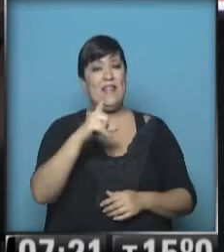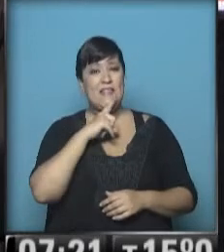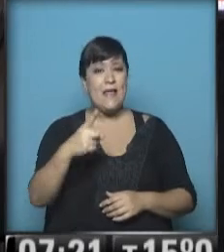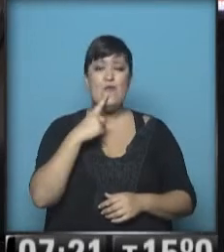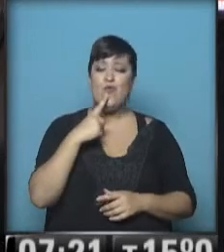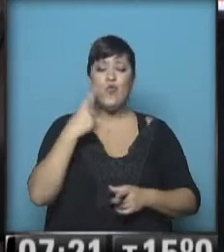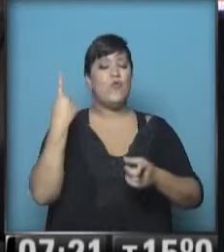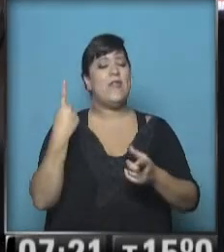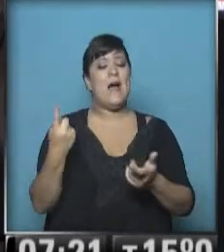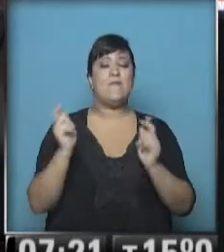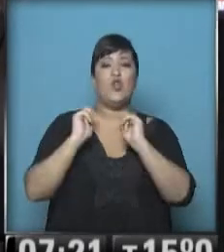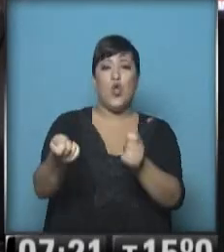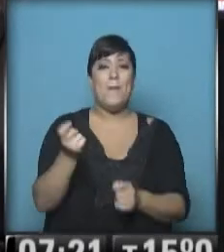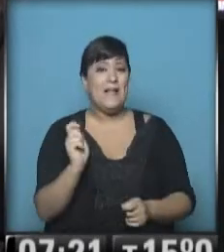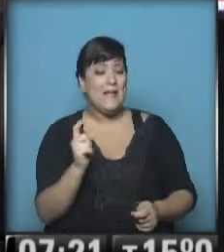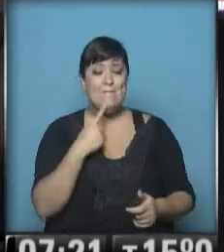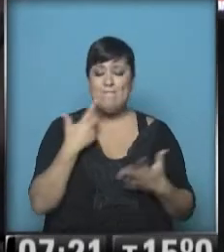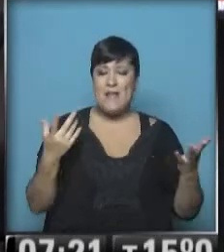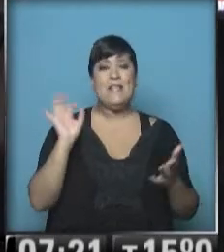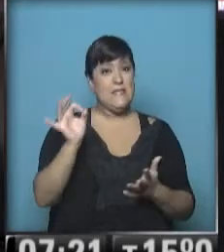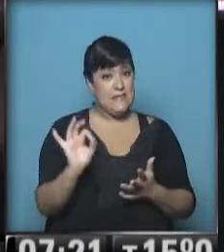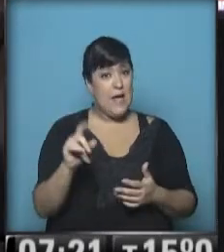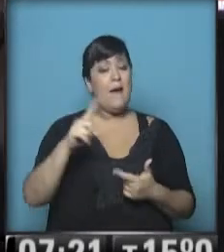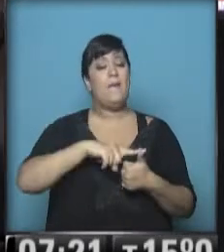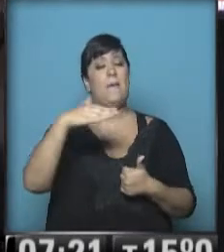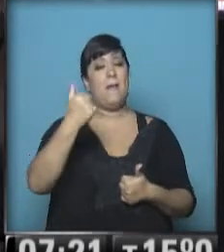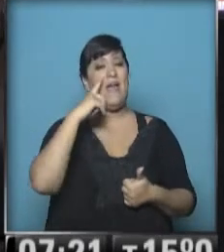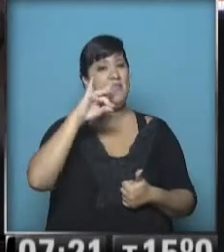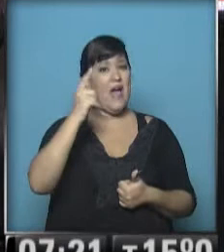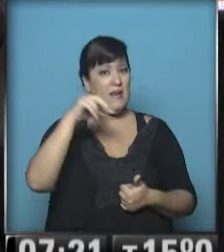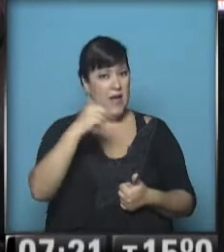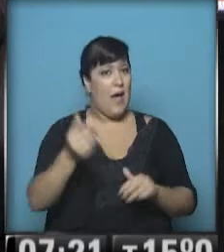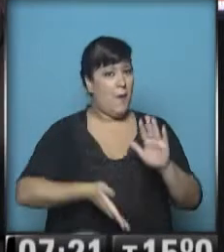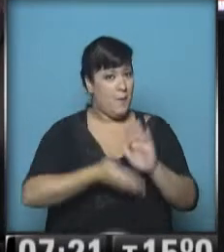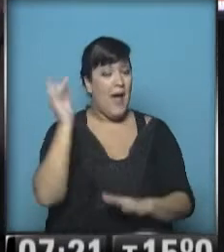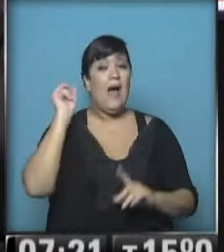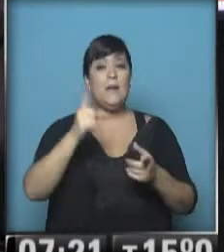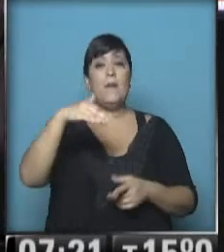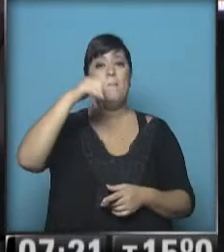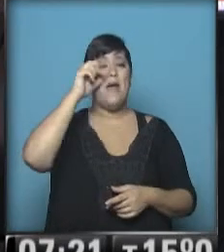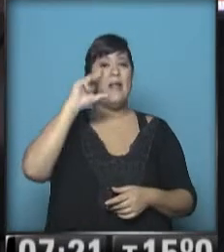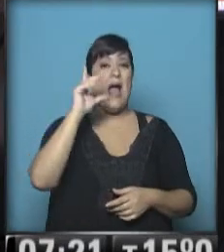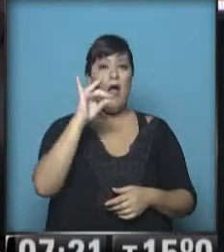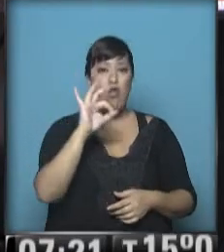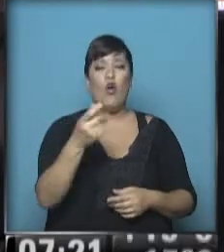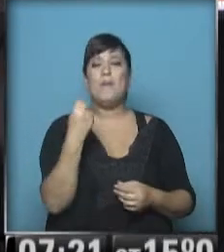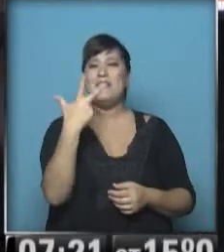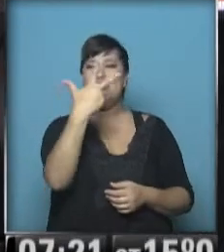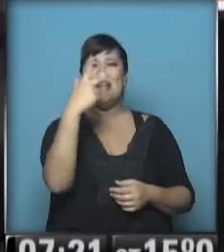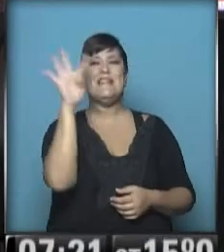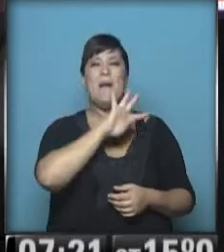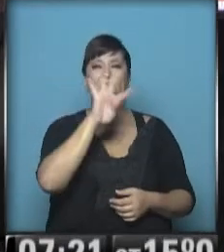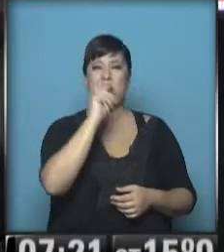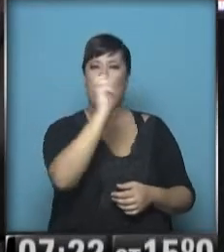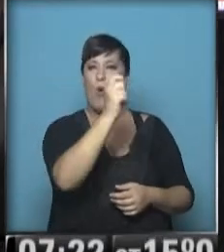será el reemplazante. Sabe ya que contará con Jonathan Maidana. Recordamos que Mercado sumó tres amarillas, por eso no